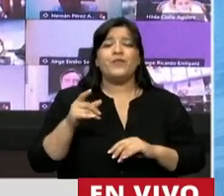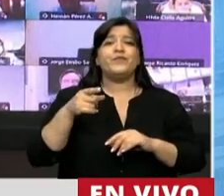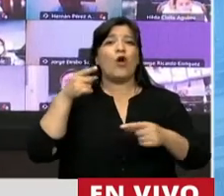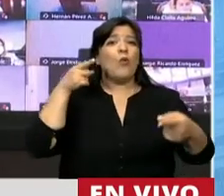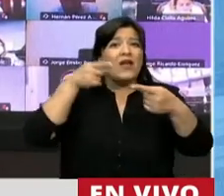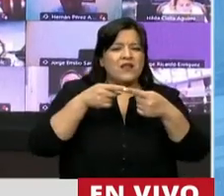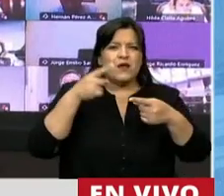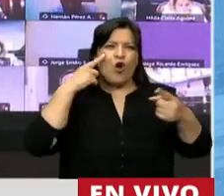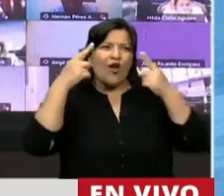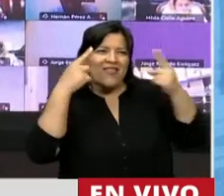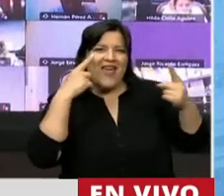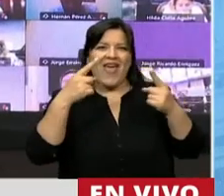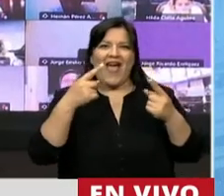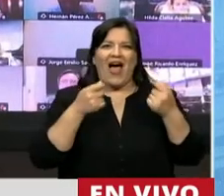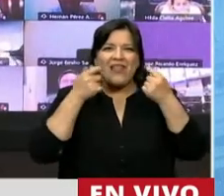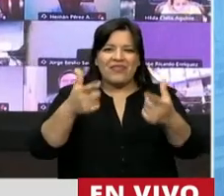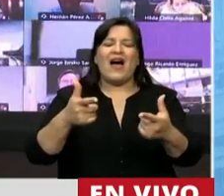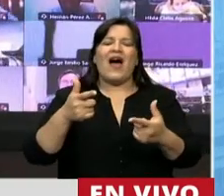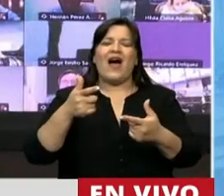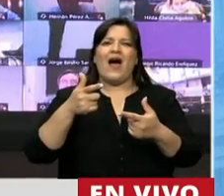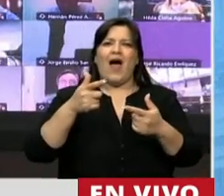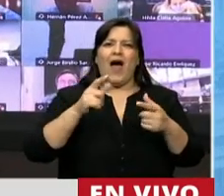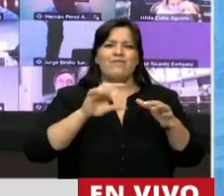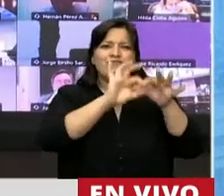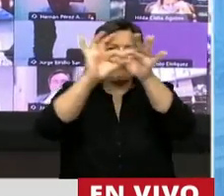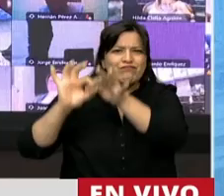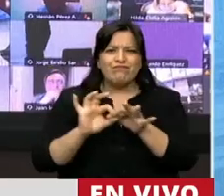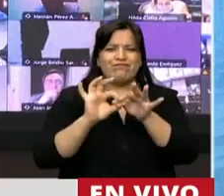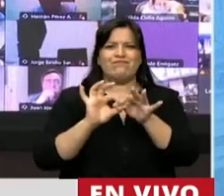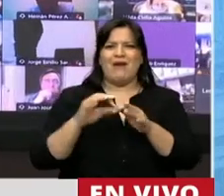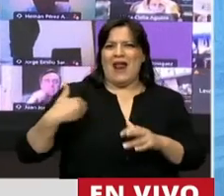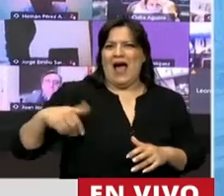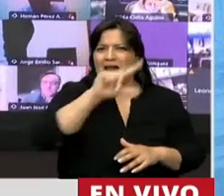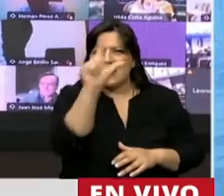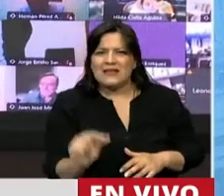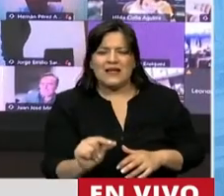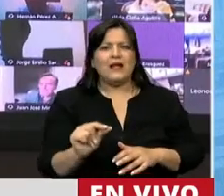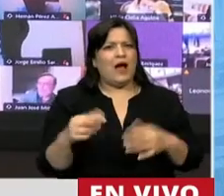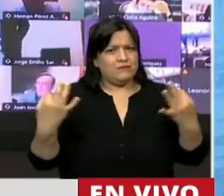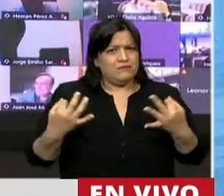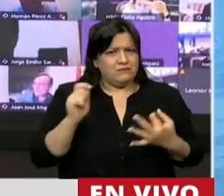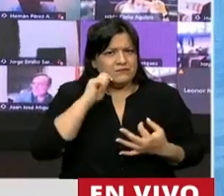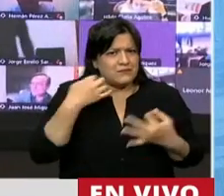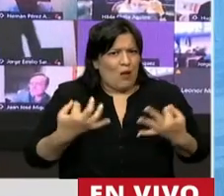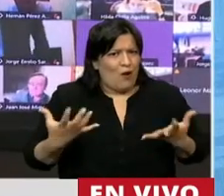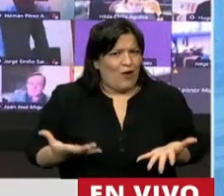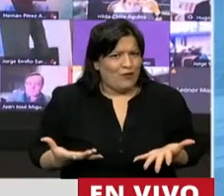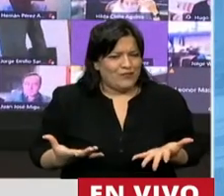objetivos de acercar políticas de descentralización y federalización en todo el territorio nacional es